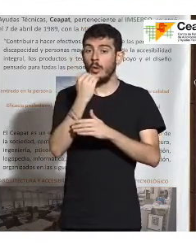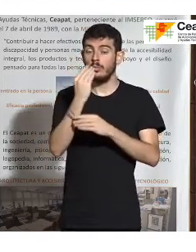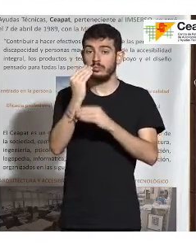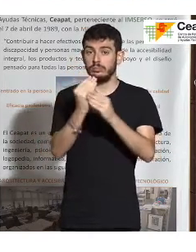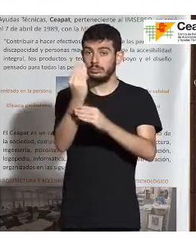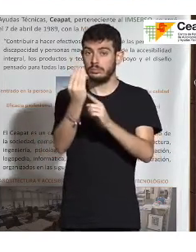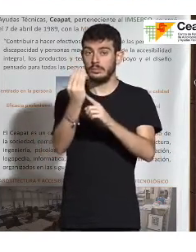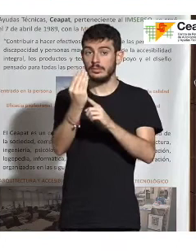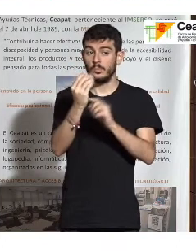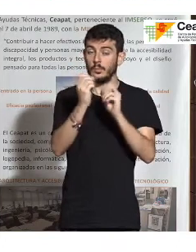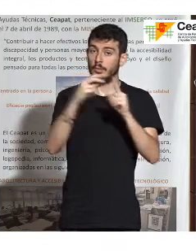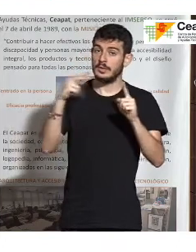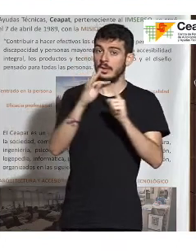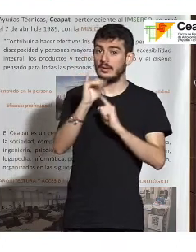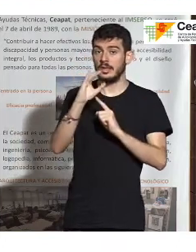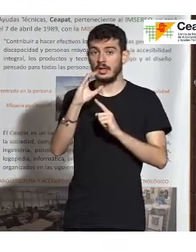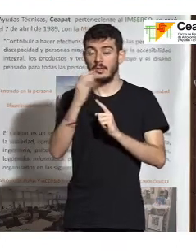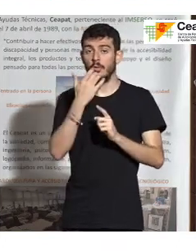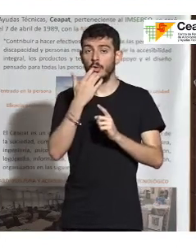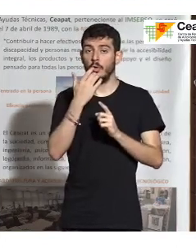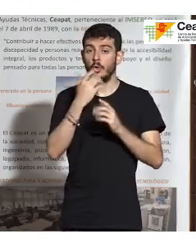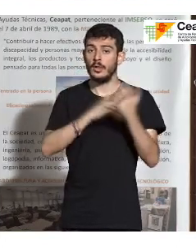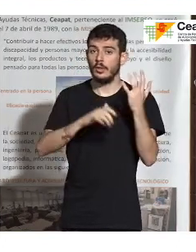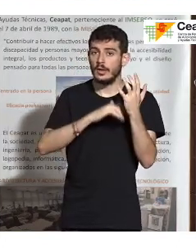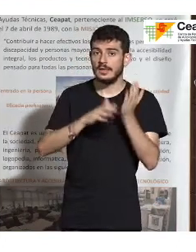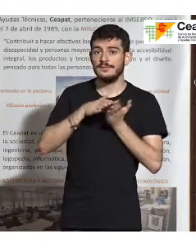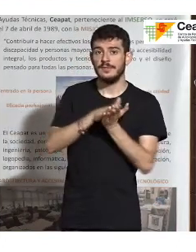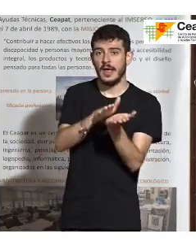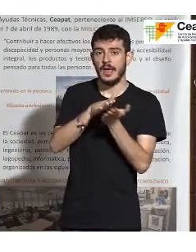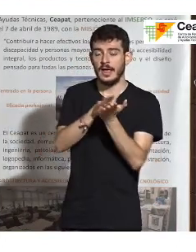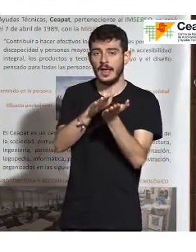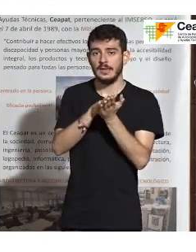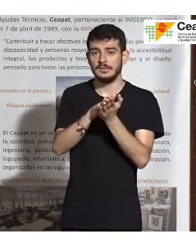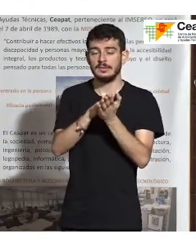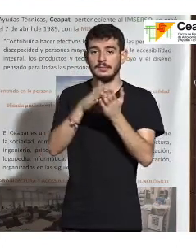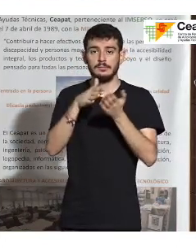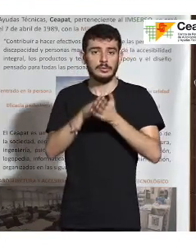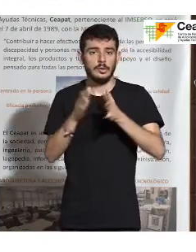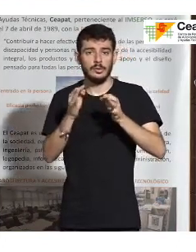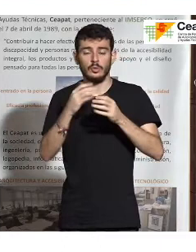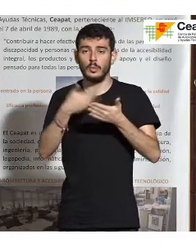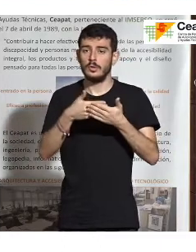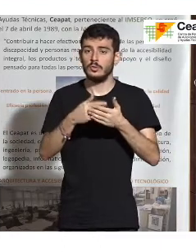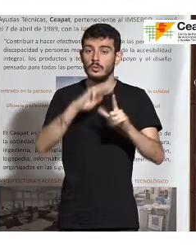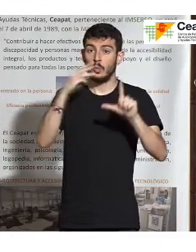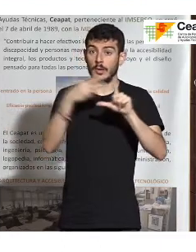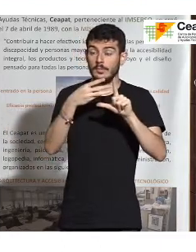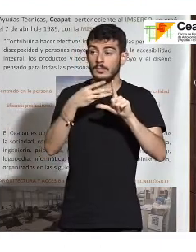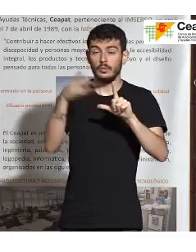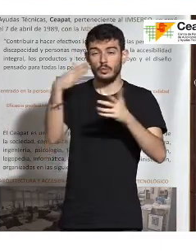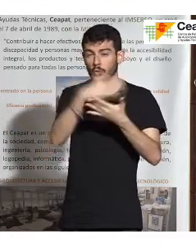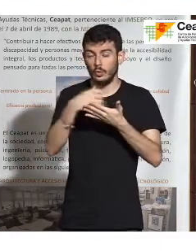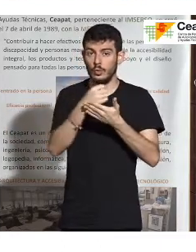vista de las TIC, ordenadores, fax, impresoras, documentos, sitios web, tienen que cumplir una serie de normas.